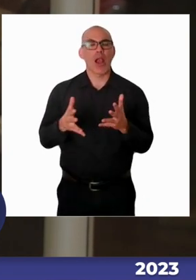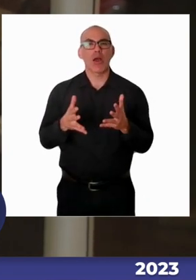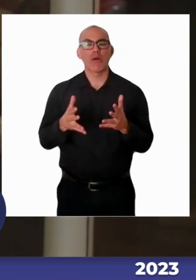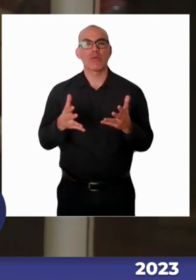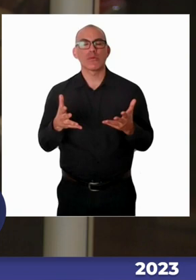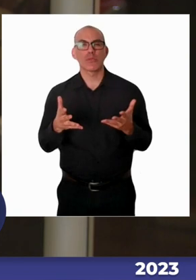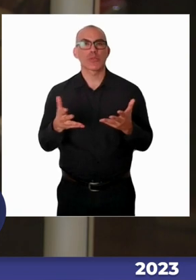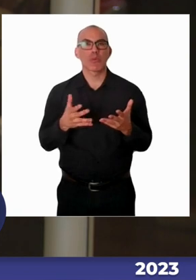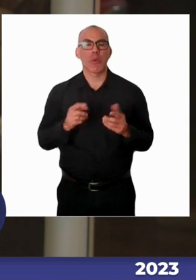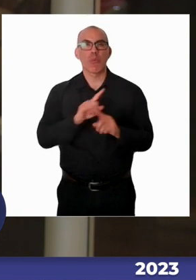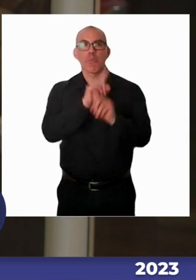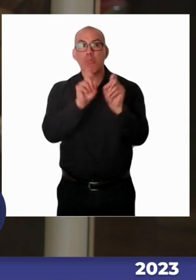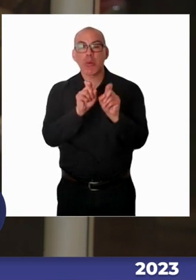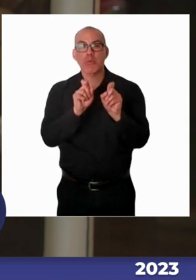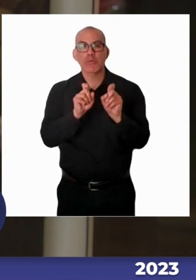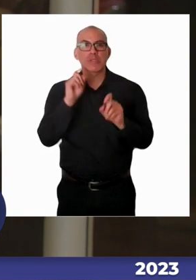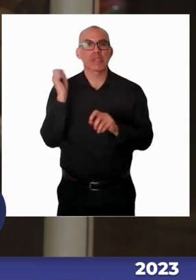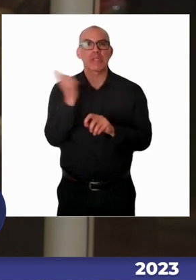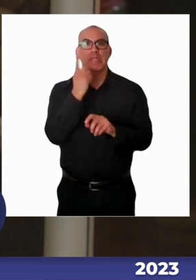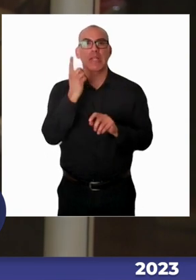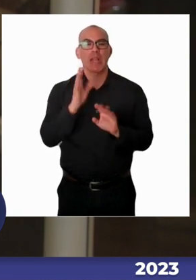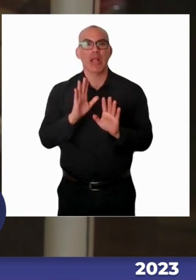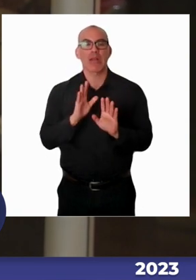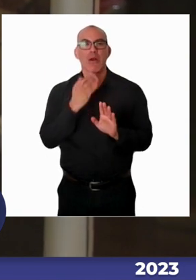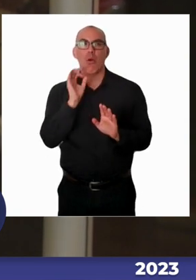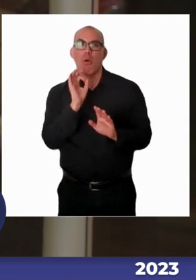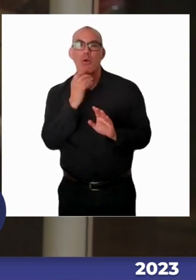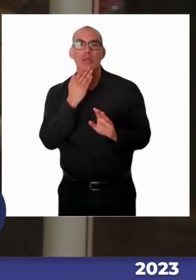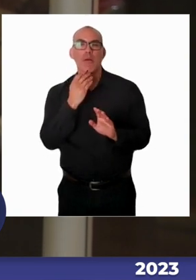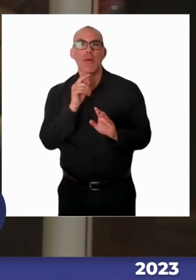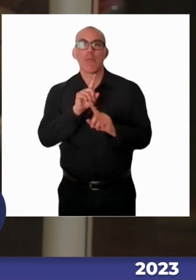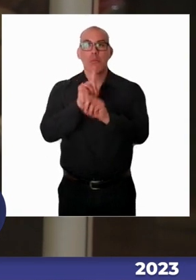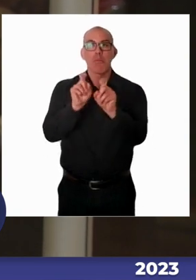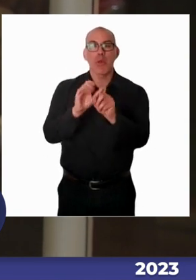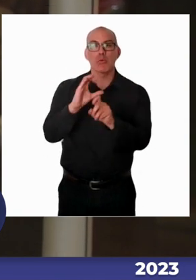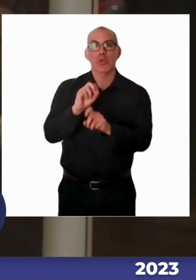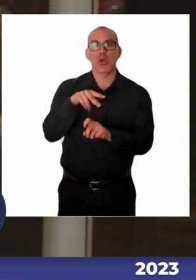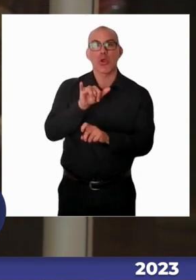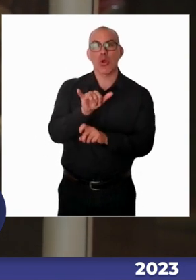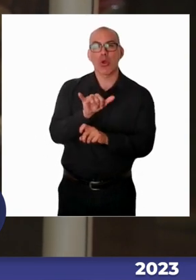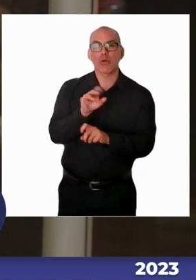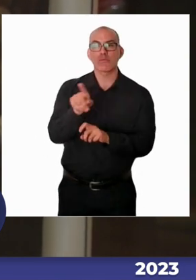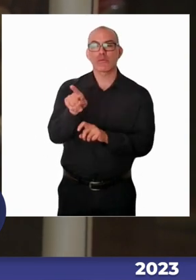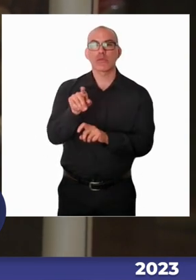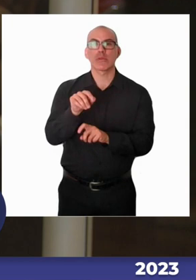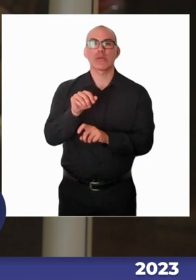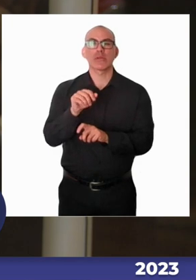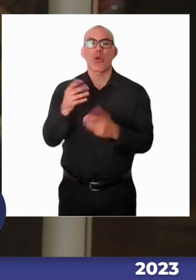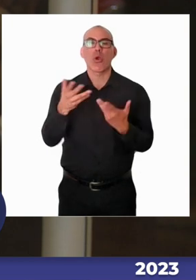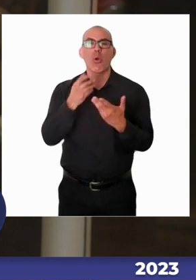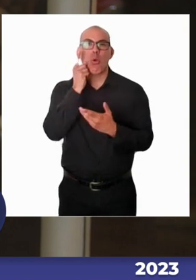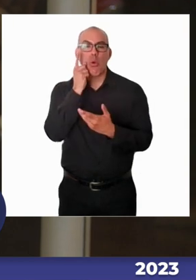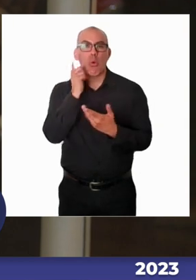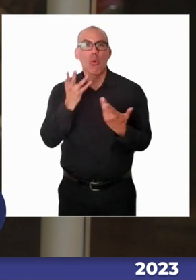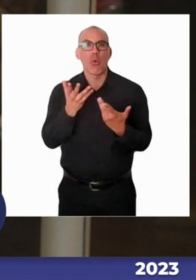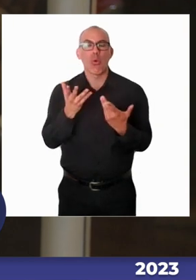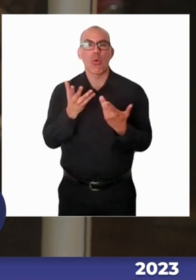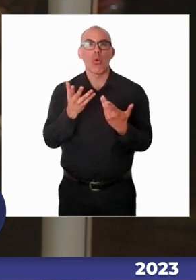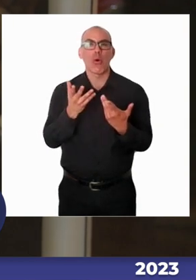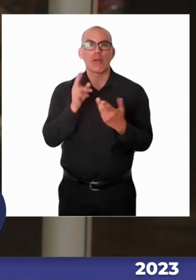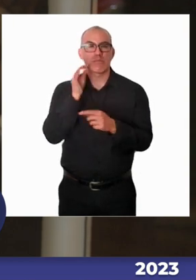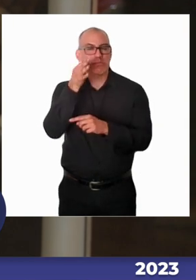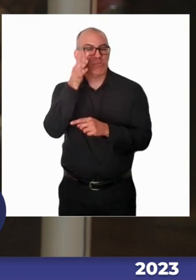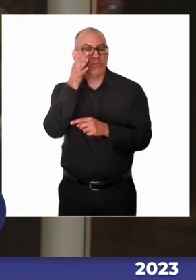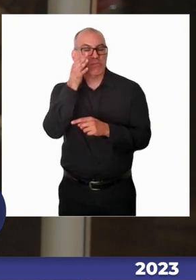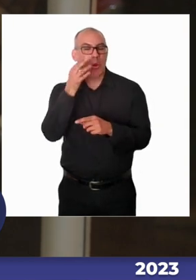empezar a observar qué se puede hacer porque es como lo que decía la diputada, el sueño de la ley de autismo tenía una aspiración,